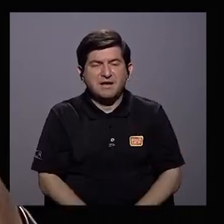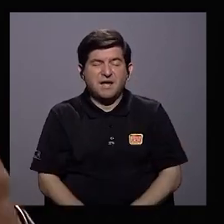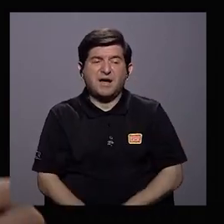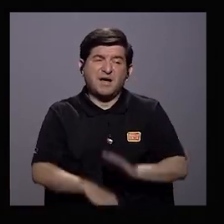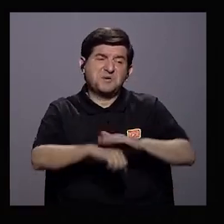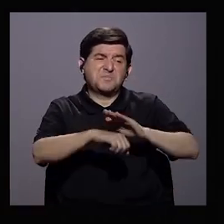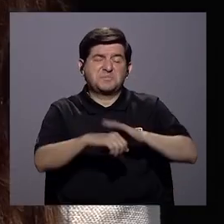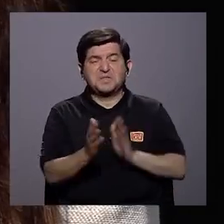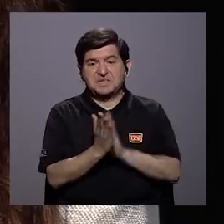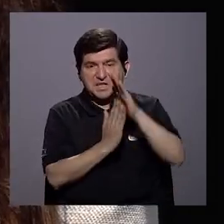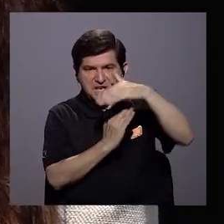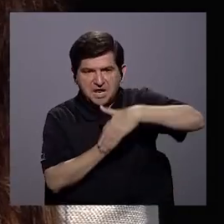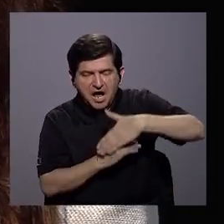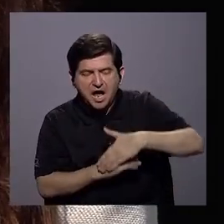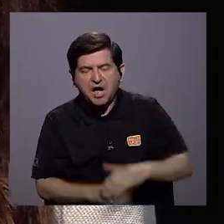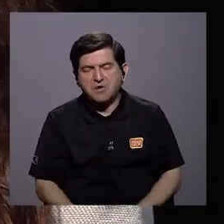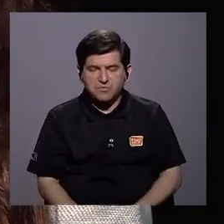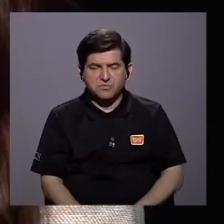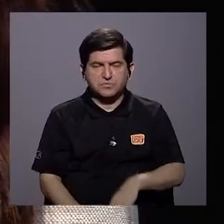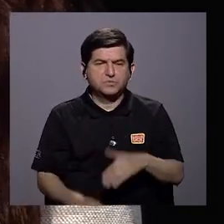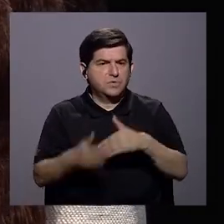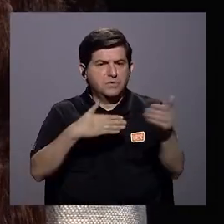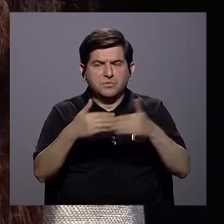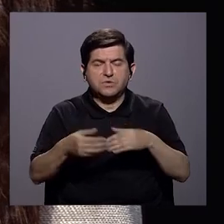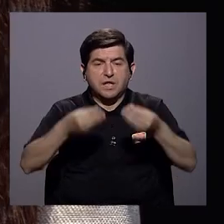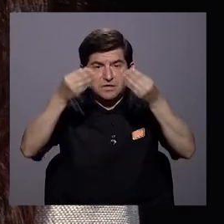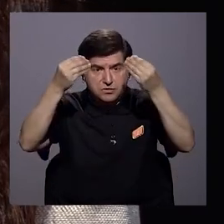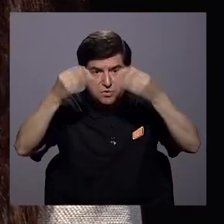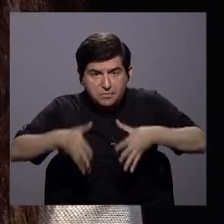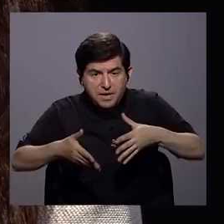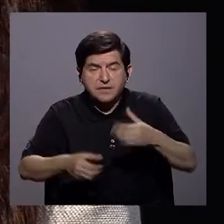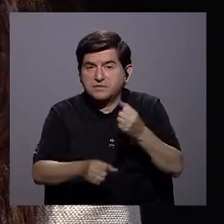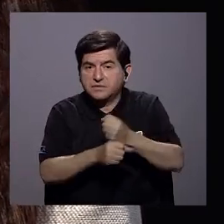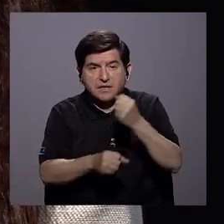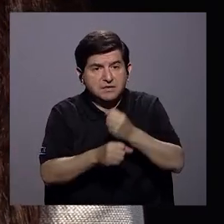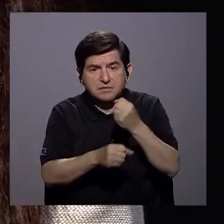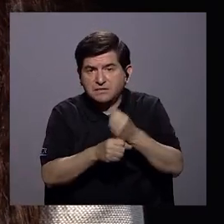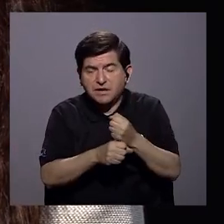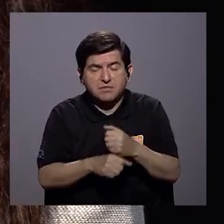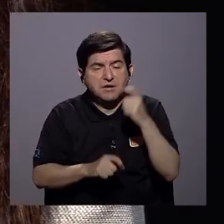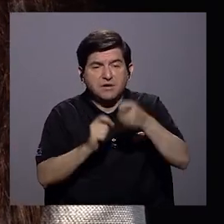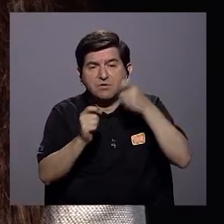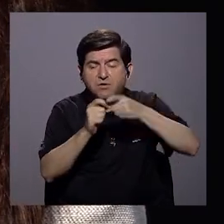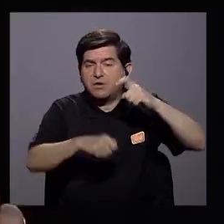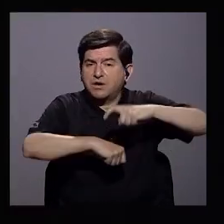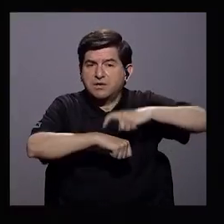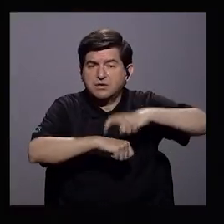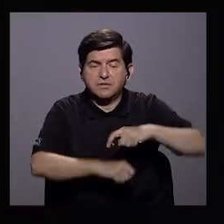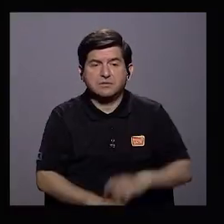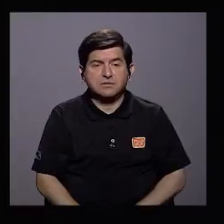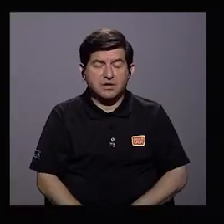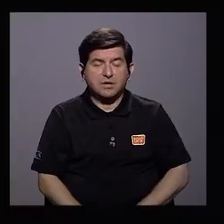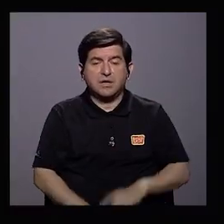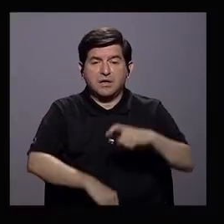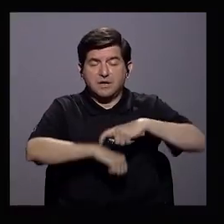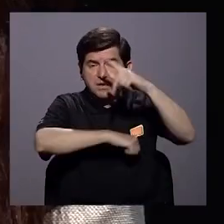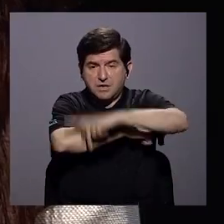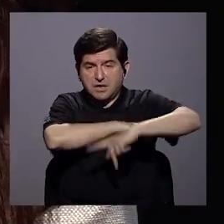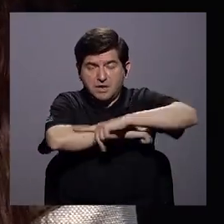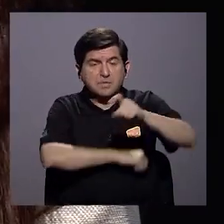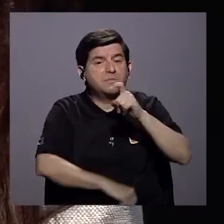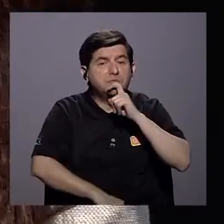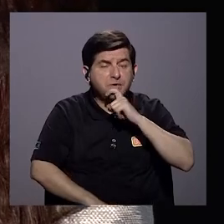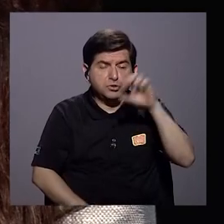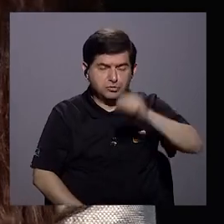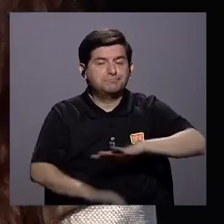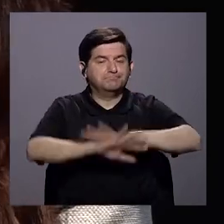detrimento de lo que significaría perder una capacidad laboral en un momento determinado y momento país tan difícil. Claro,